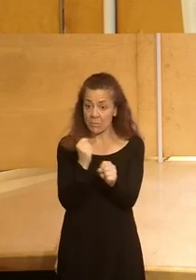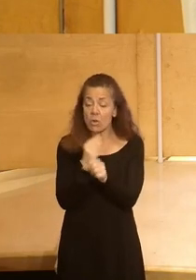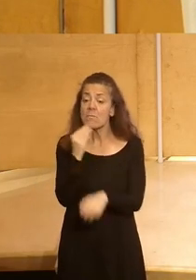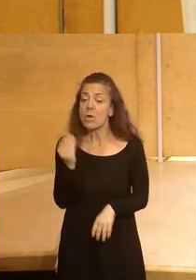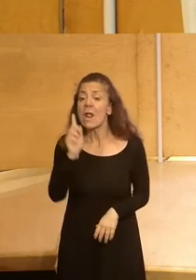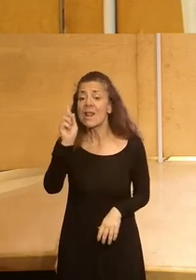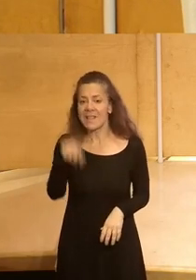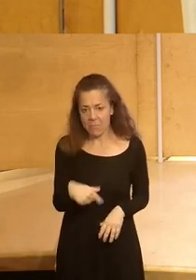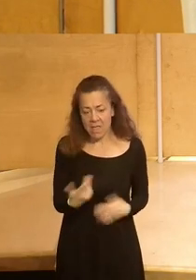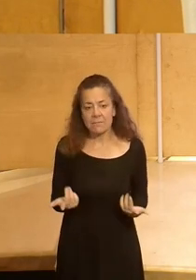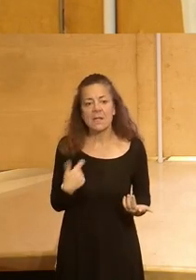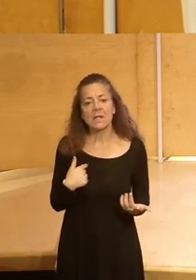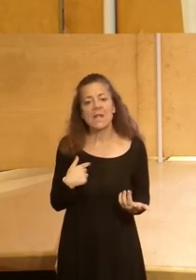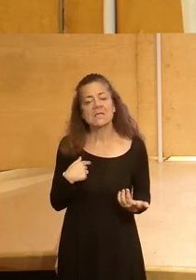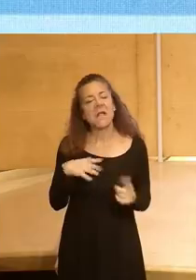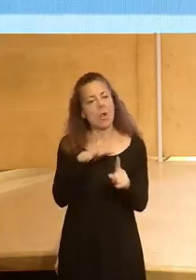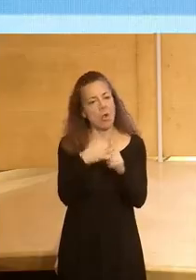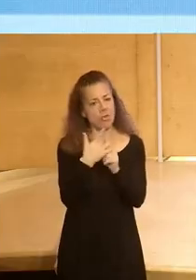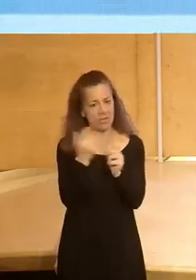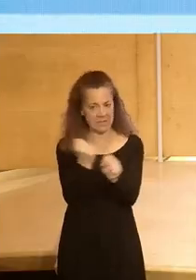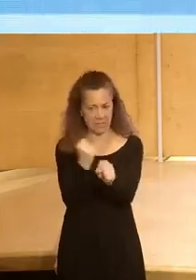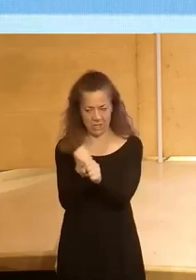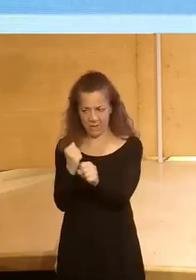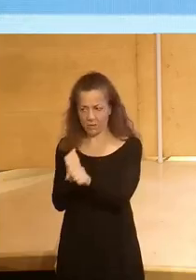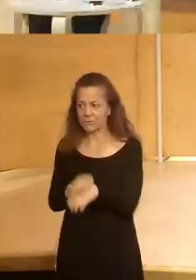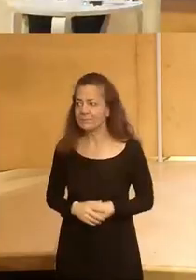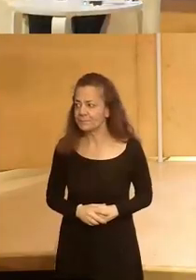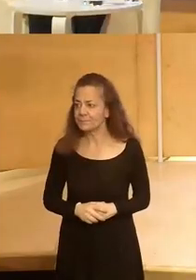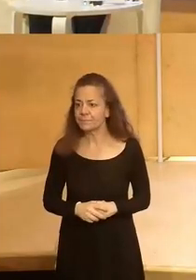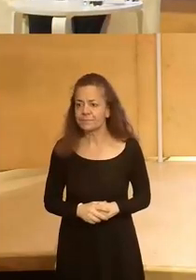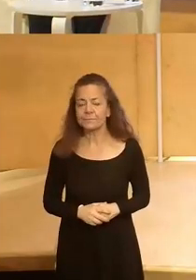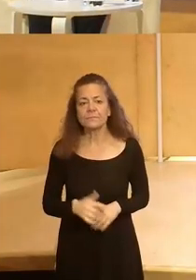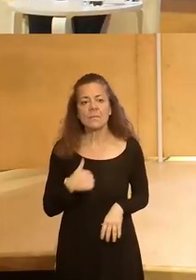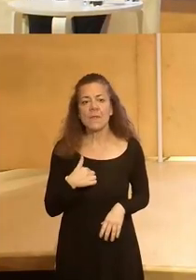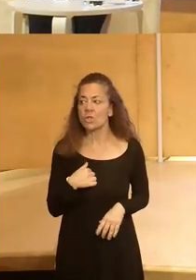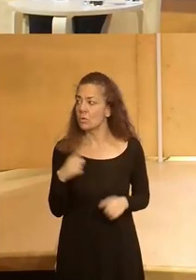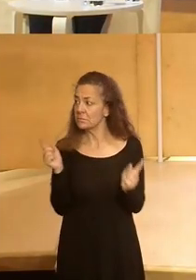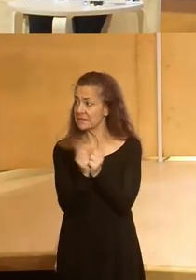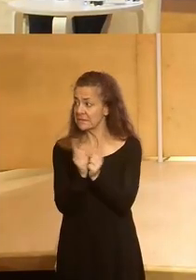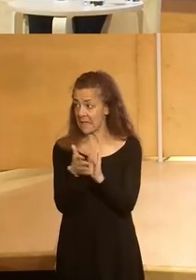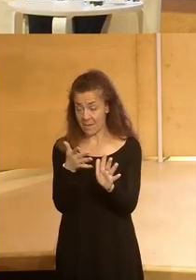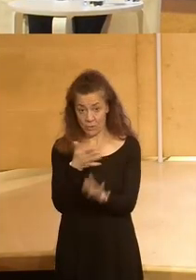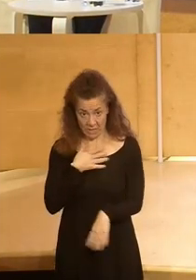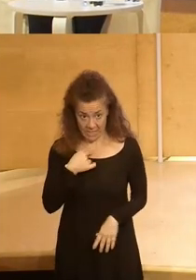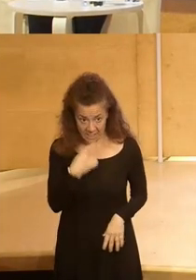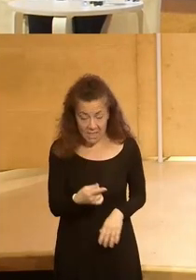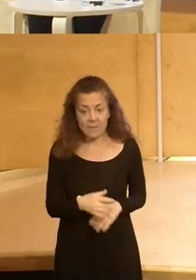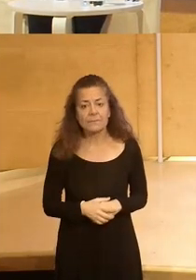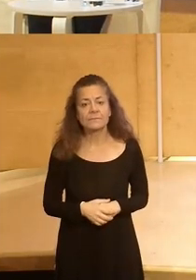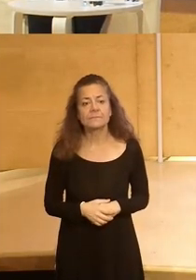mejorar también obviamente las condiciones de los trabajos Sí, yo muy rápidamente quería decir que